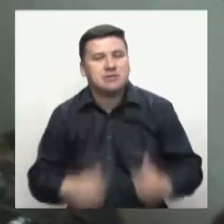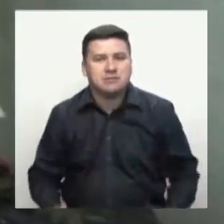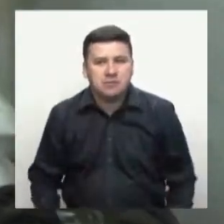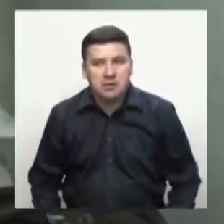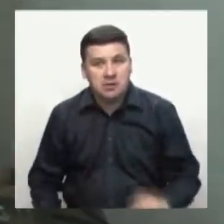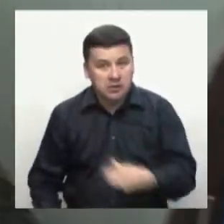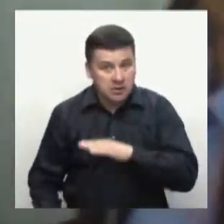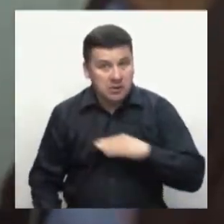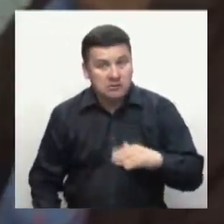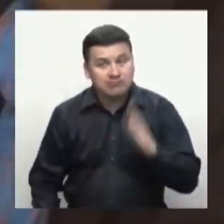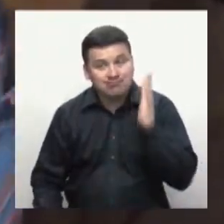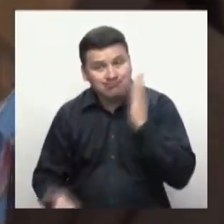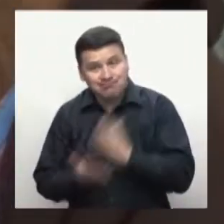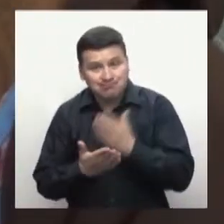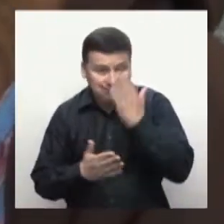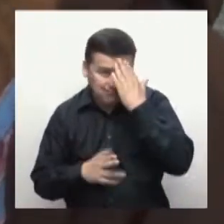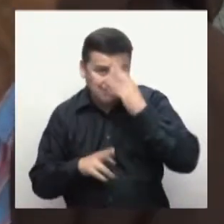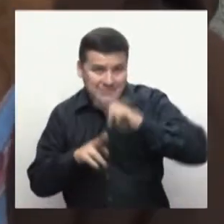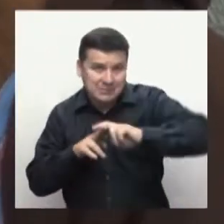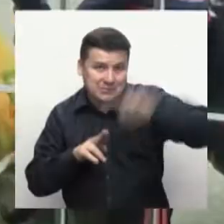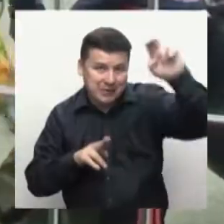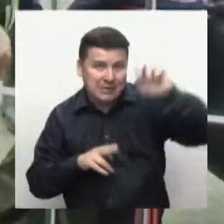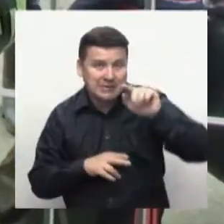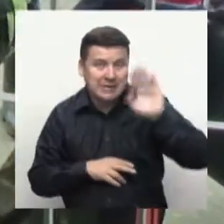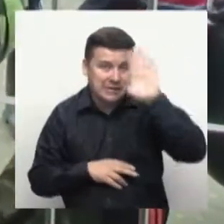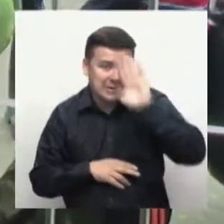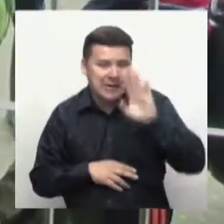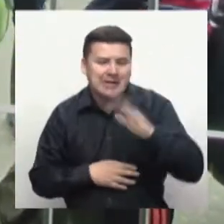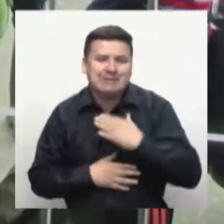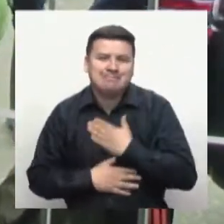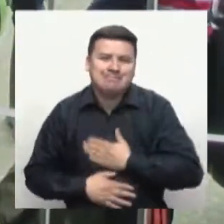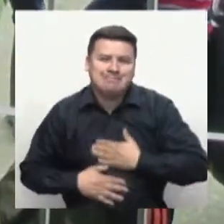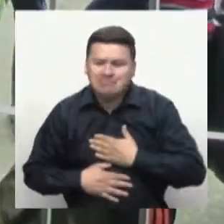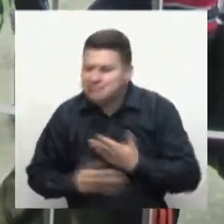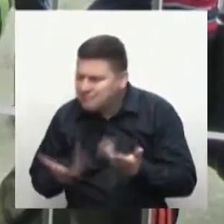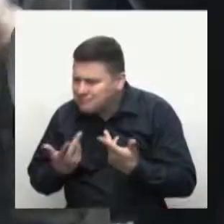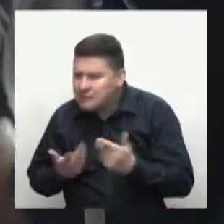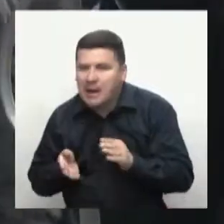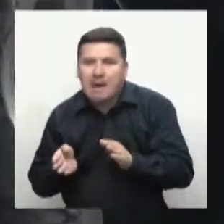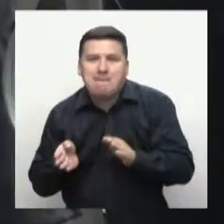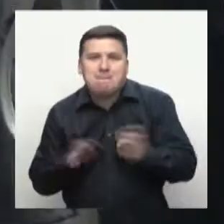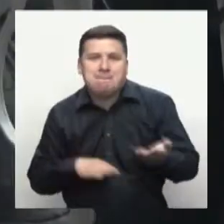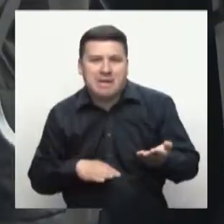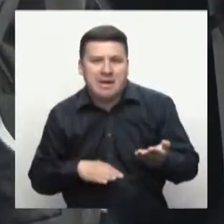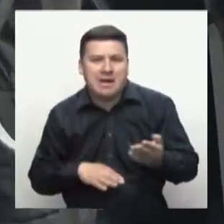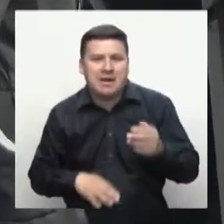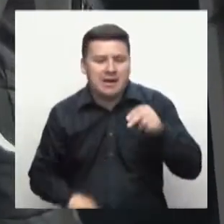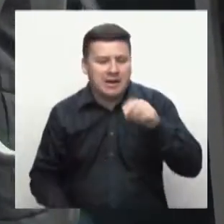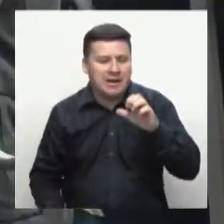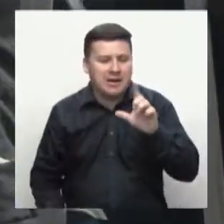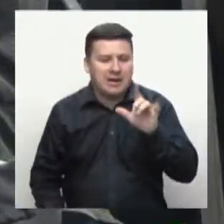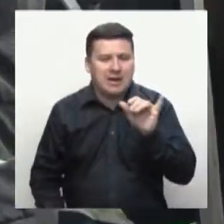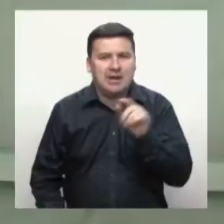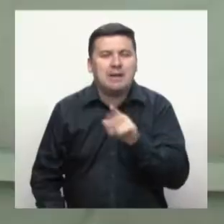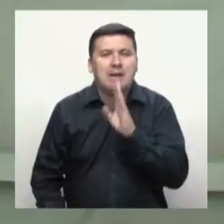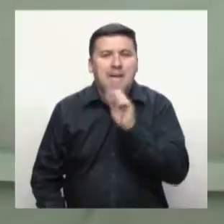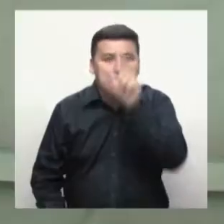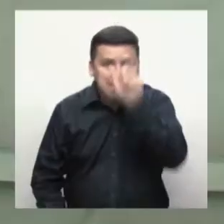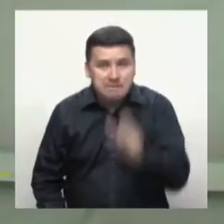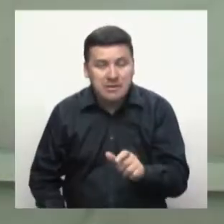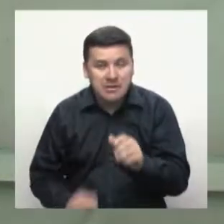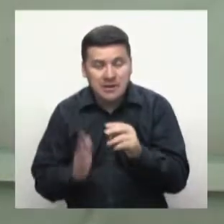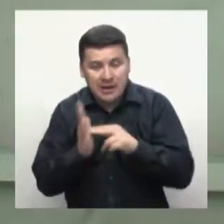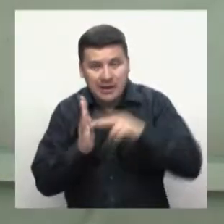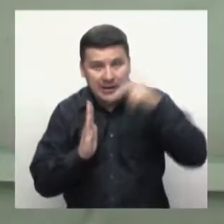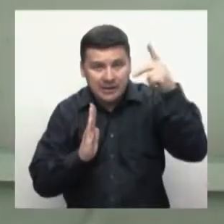Neidy Liliana Jaramillo Parra, aprendiz del tecnólogo en gestión administrativa del Centro de Comercio y Servicios del SENA en Caldas. Lamentamos el fallecimiento